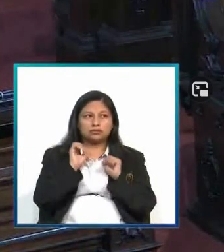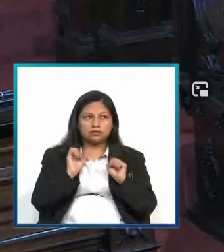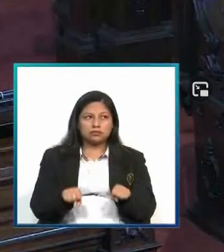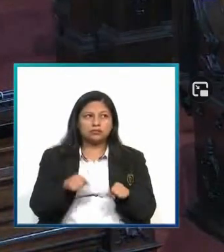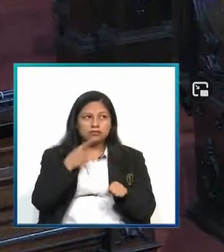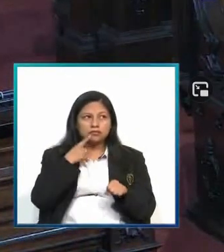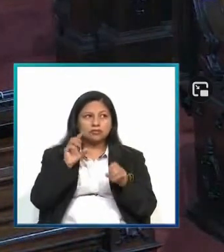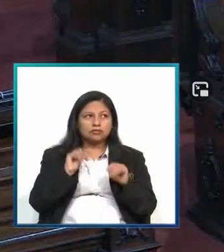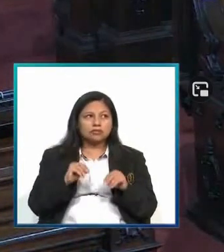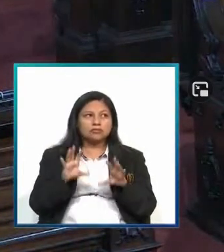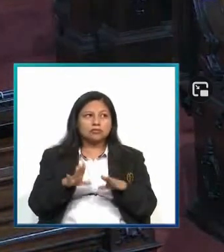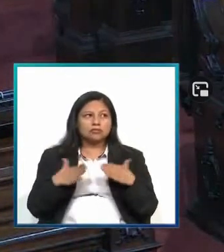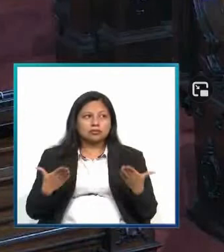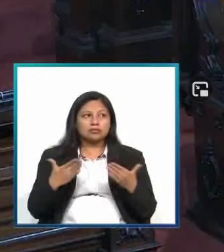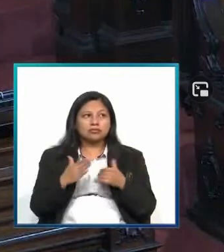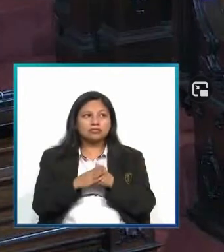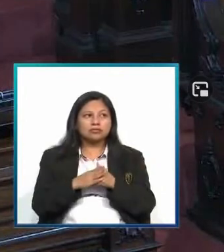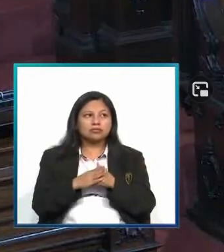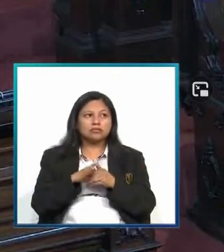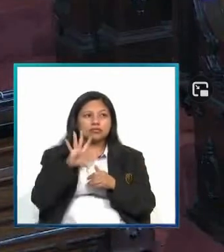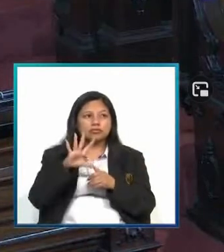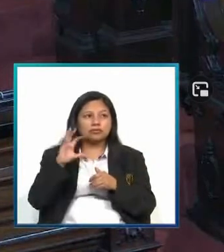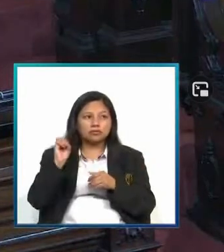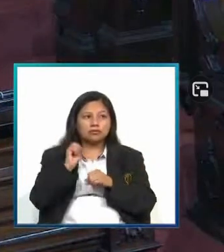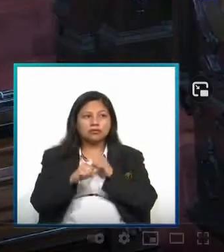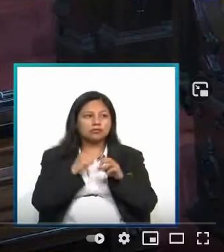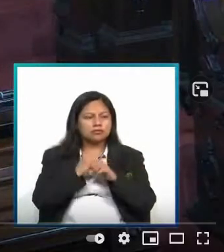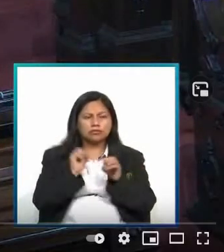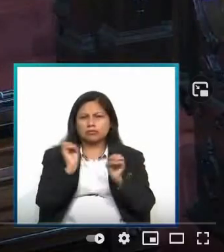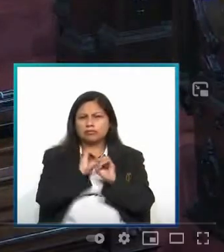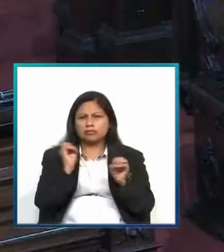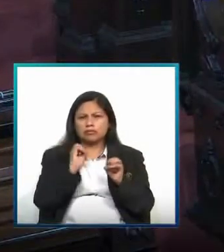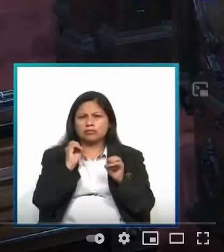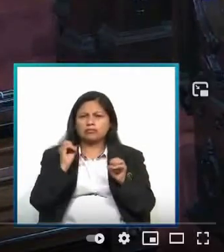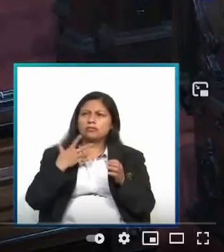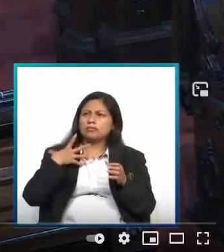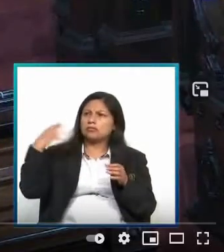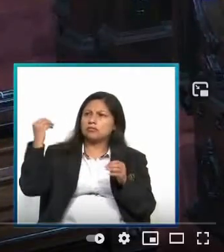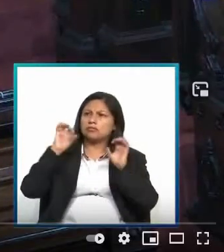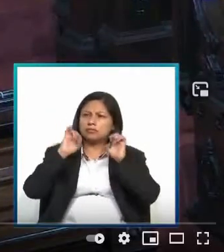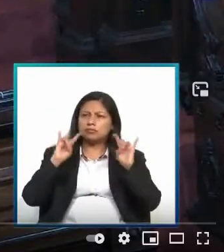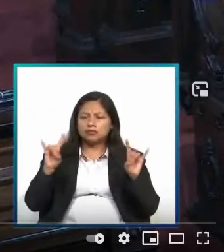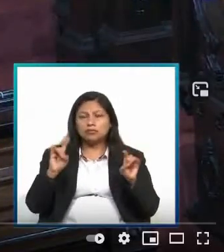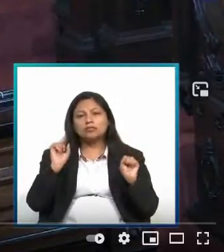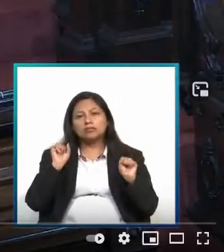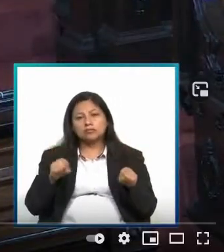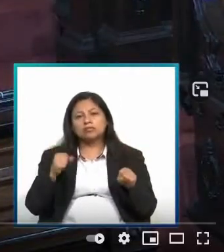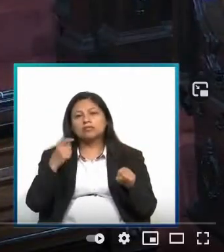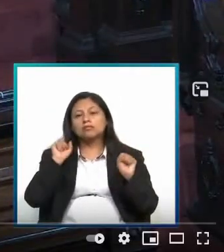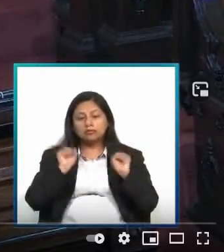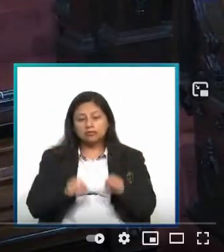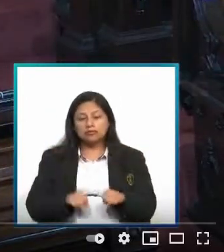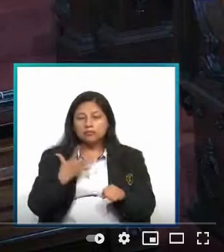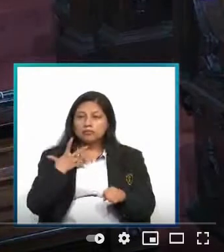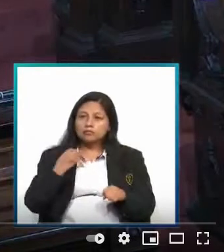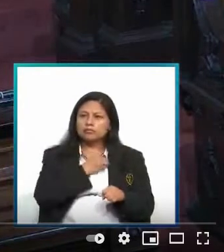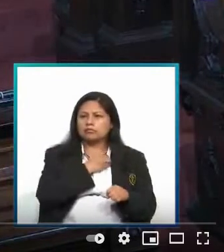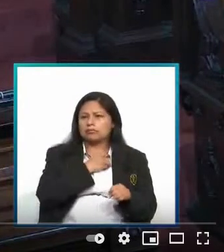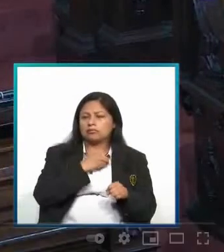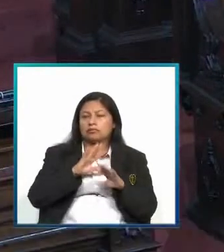es que estamos como estamos. Hace 50 años nadie se iba a Estados Unidos. Y se iba porque podía, quería.